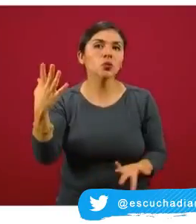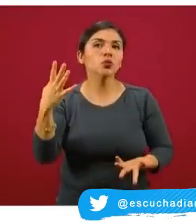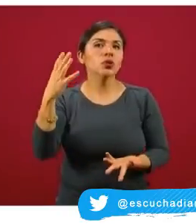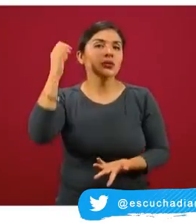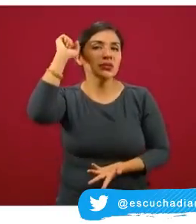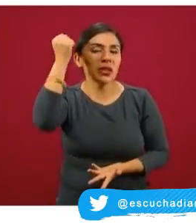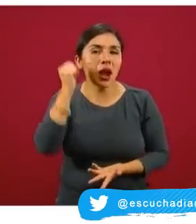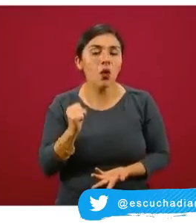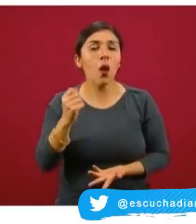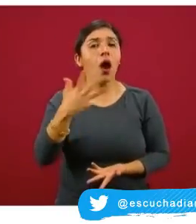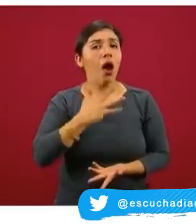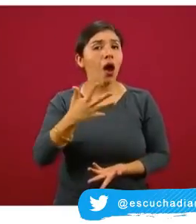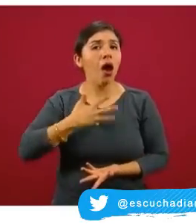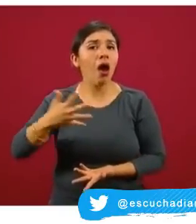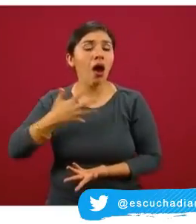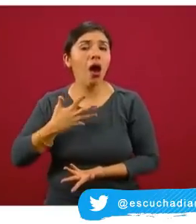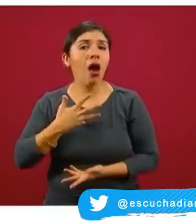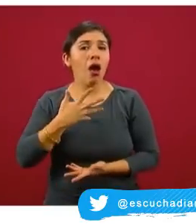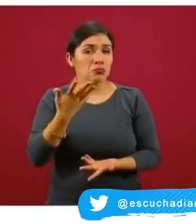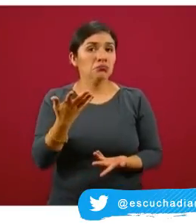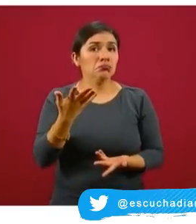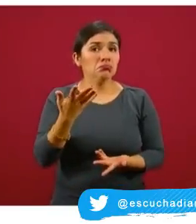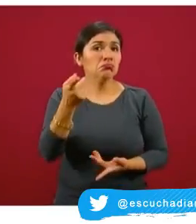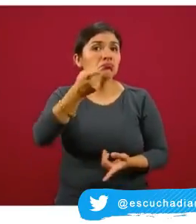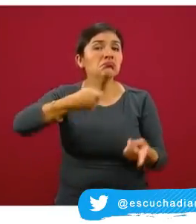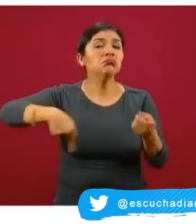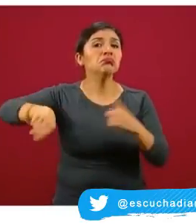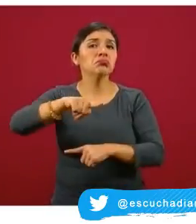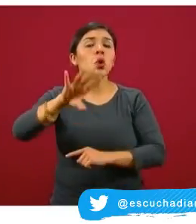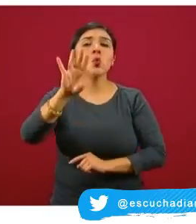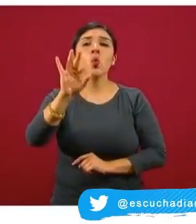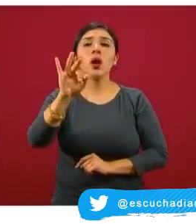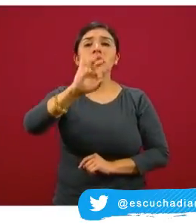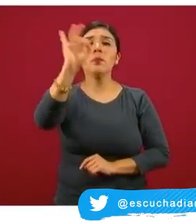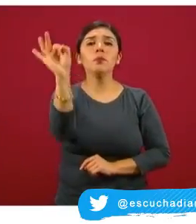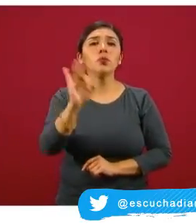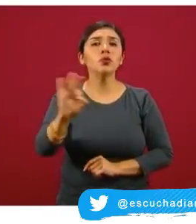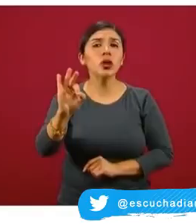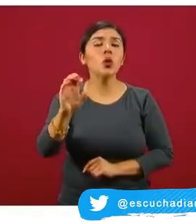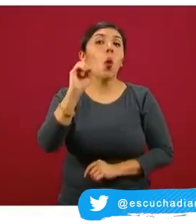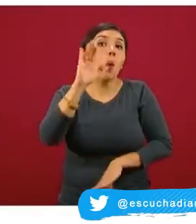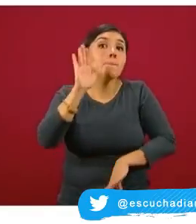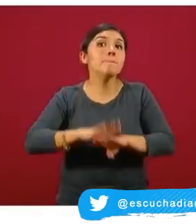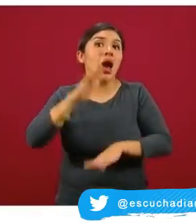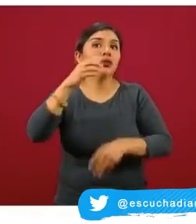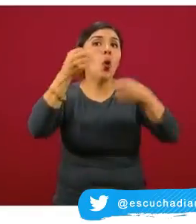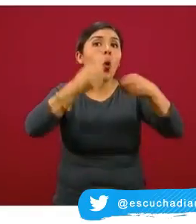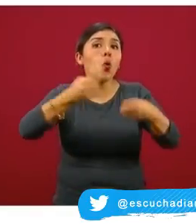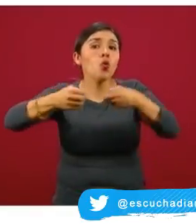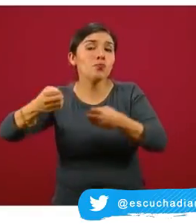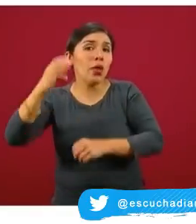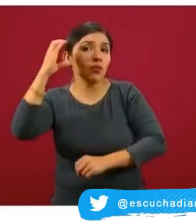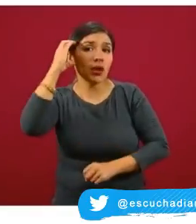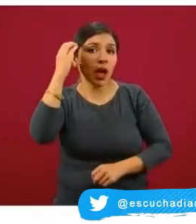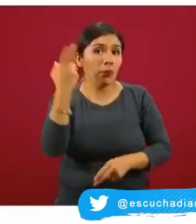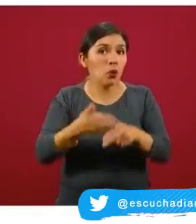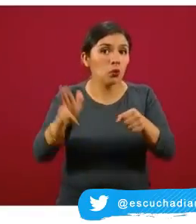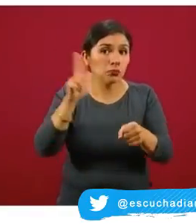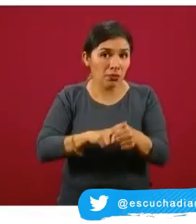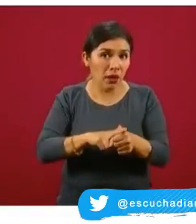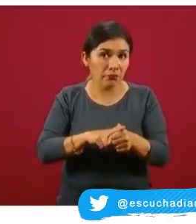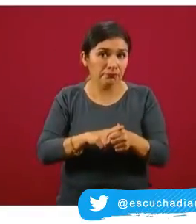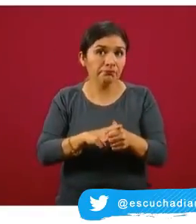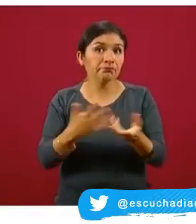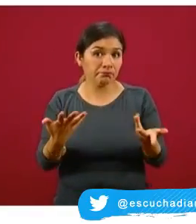Sinaloa, que tienen en su momento 40 por ciento o más de ocupación, lo que quiere decir que